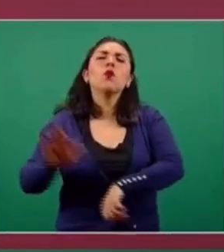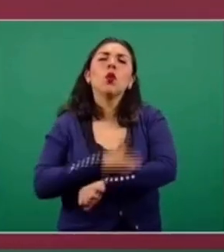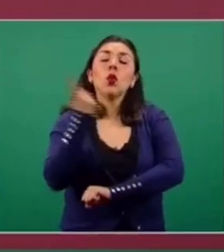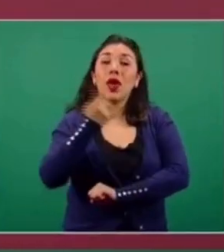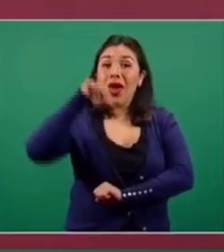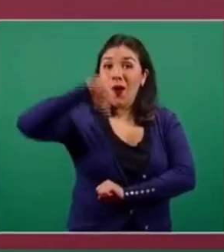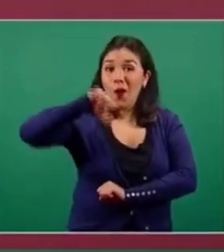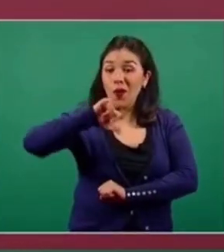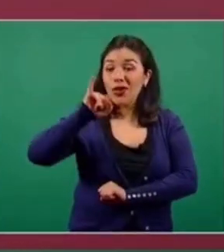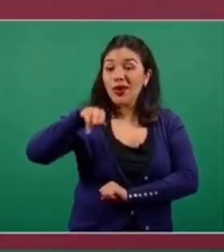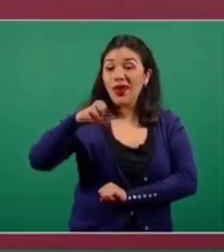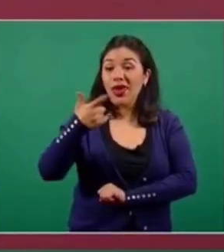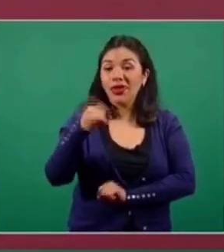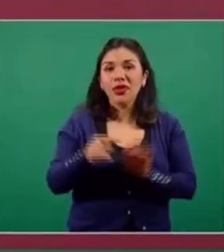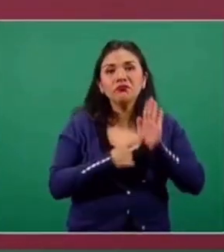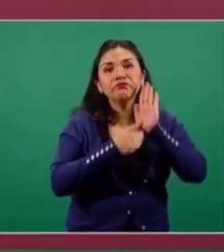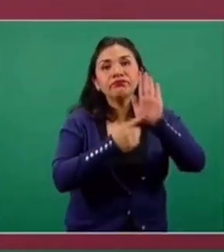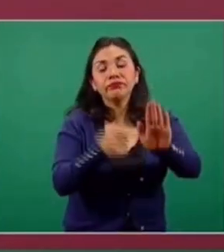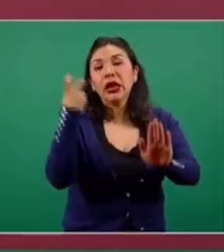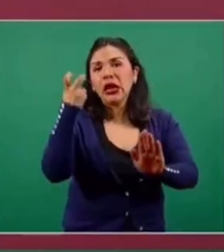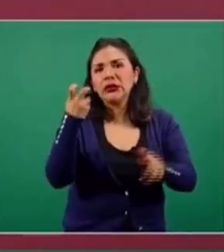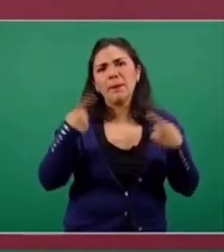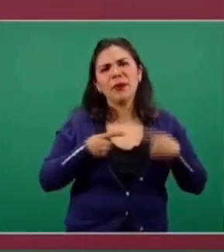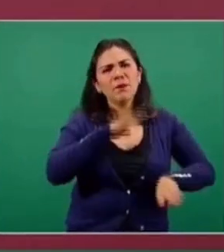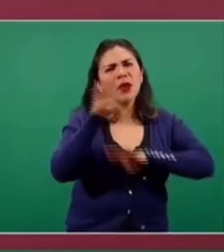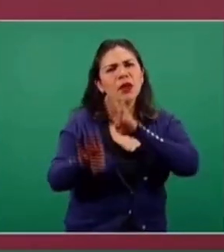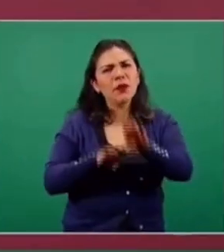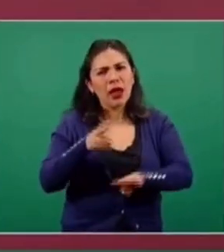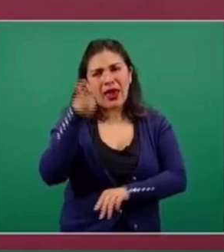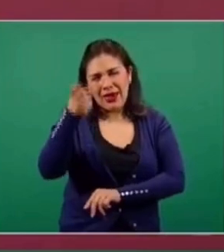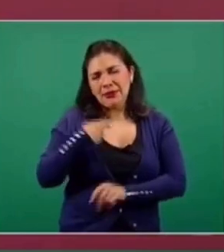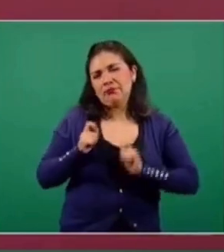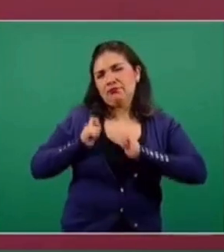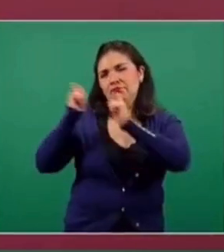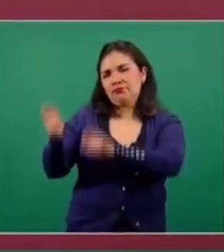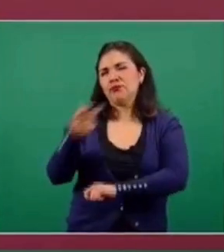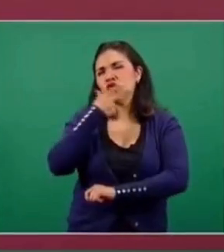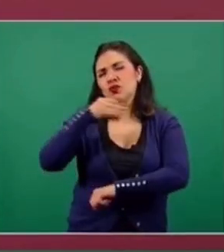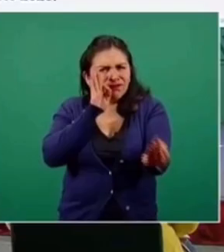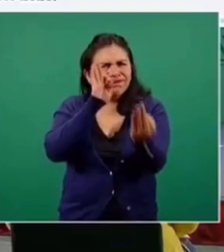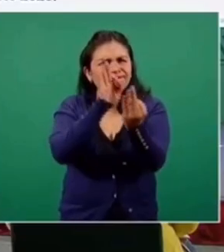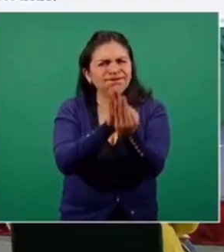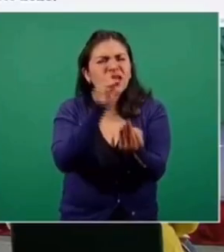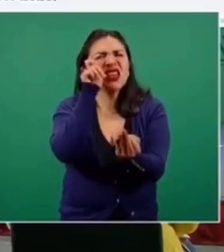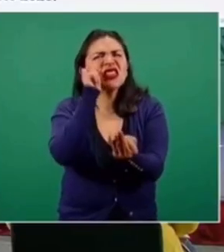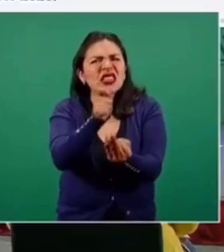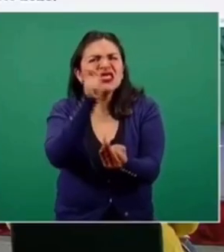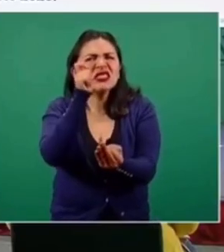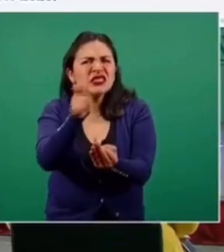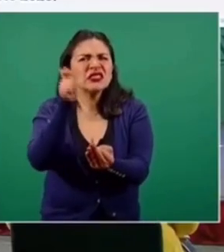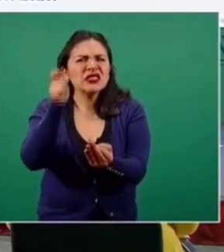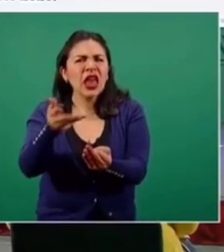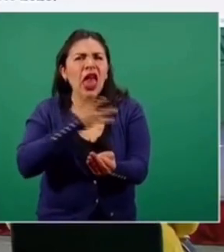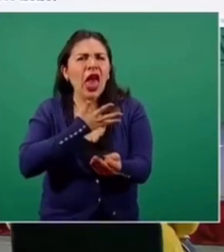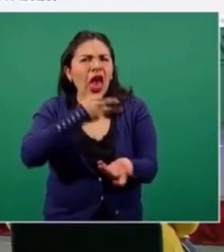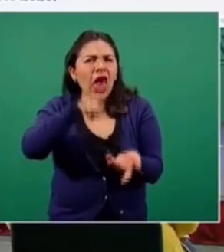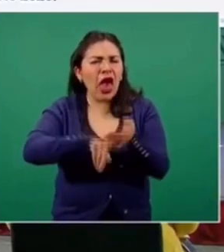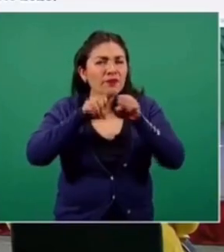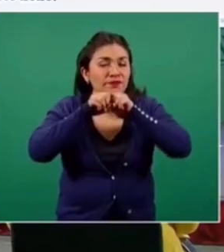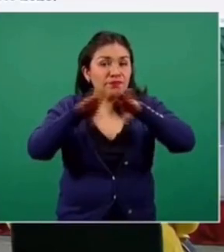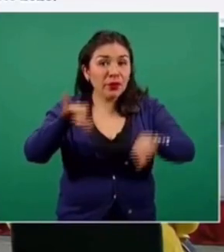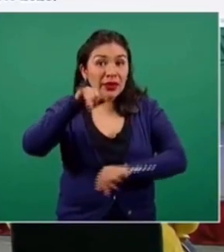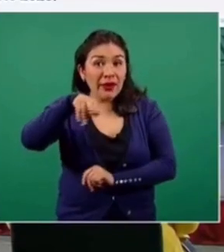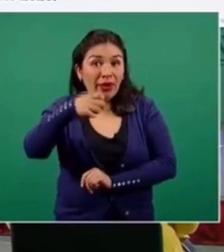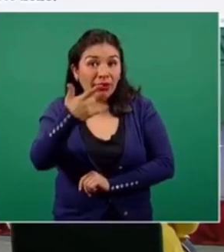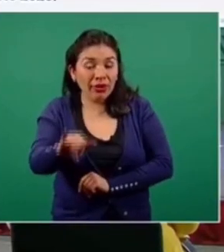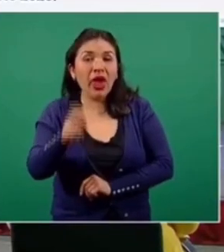Inegi presenta datos sobre ese exceso y aquí le dejo la palabra al doctor López Ridaura. Lo que publica Inegi